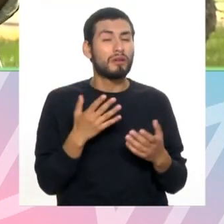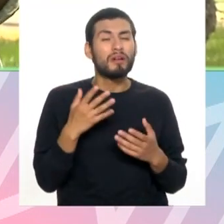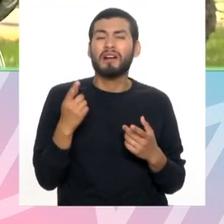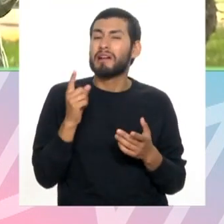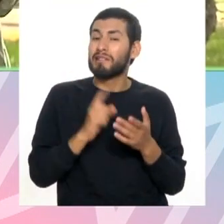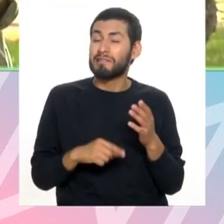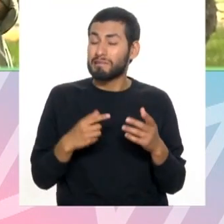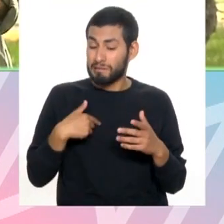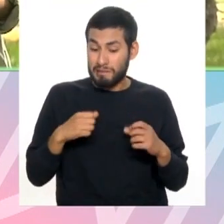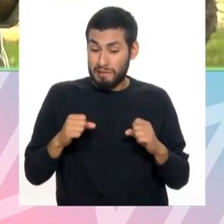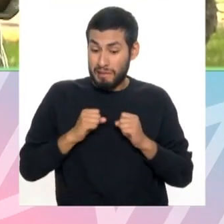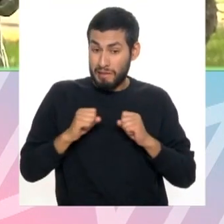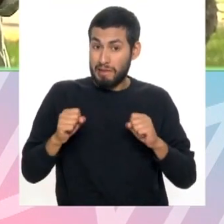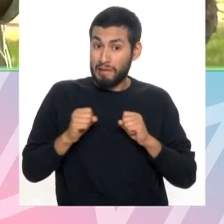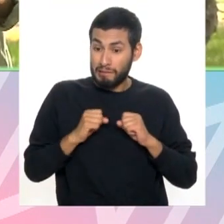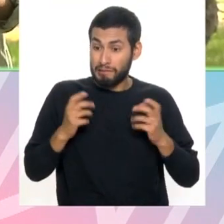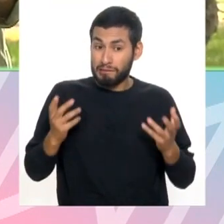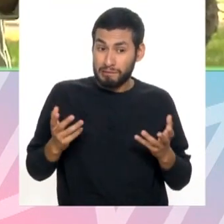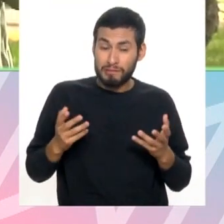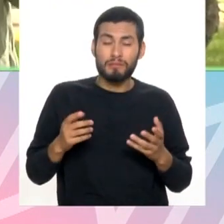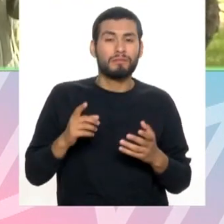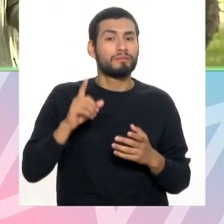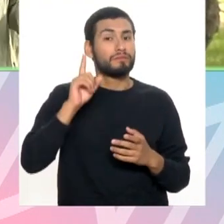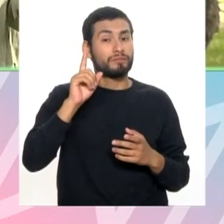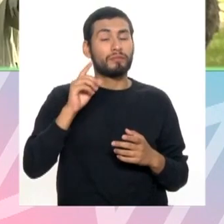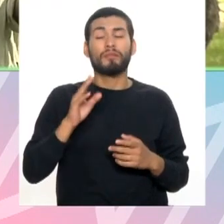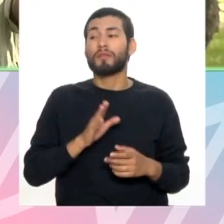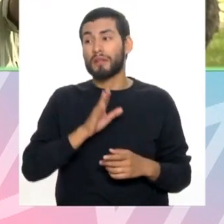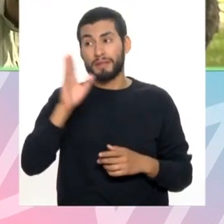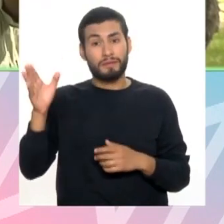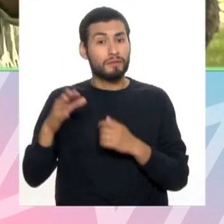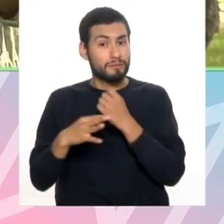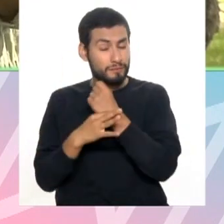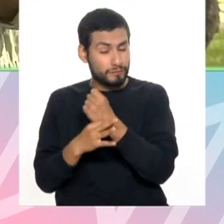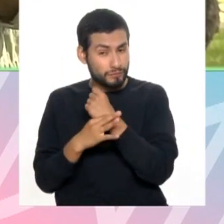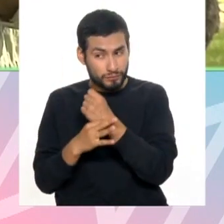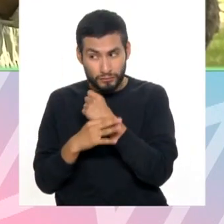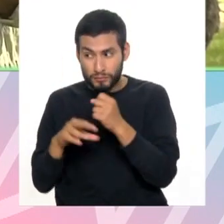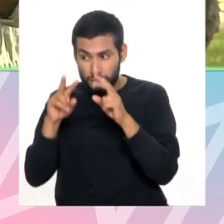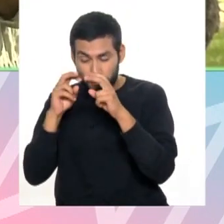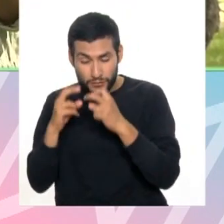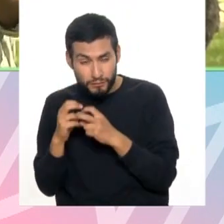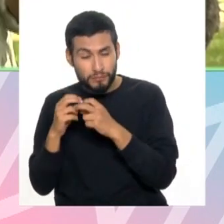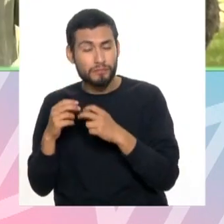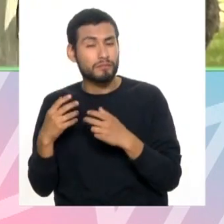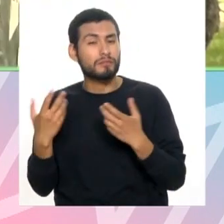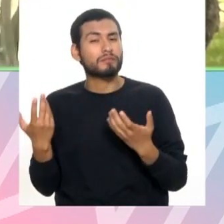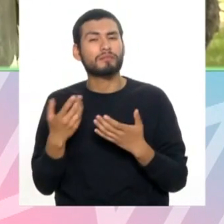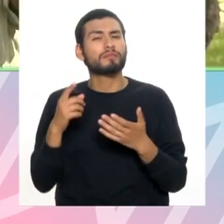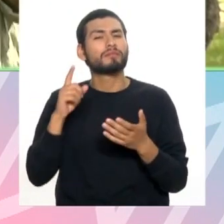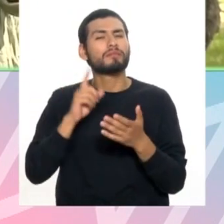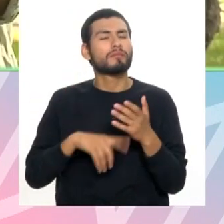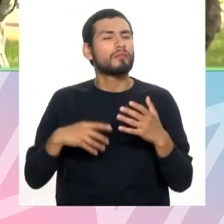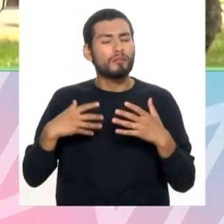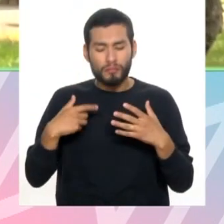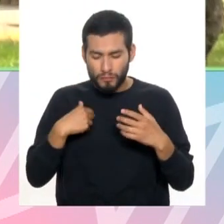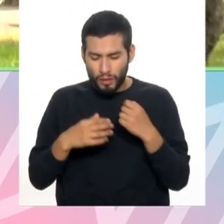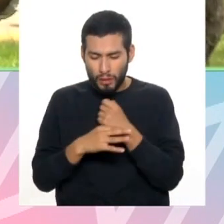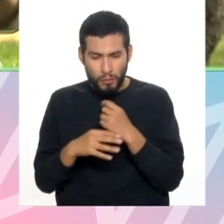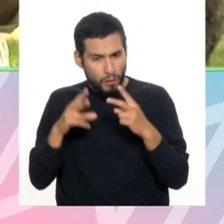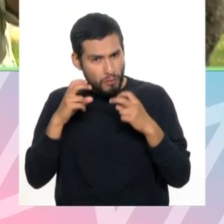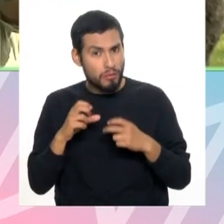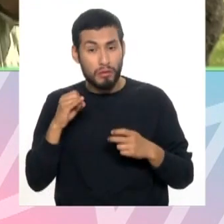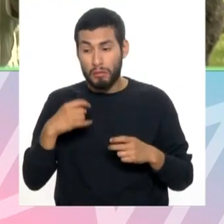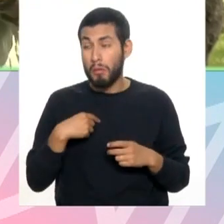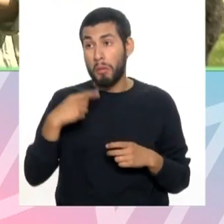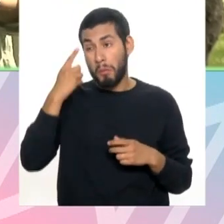algún tipo de actividad física, antes debemos acudir con los especialistas de la salud para que nos indiquen en qué condición estamos. A veces uno